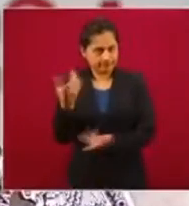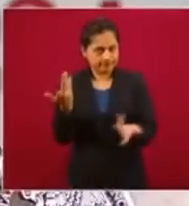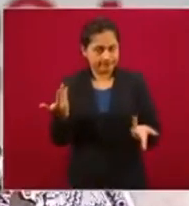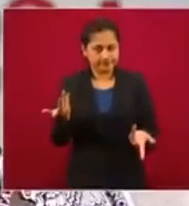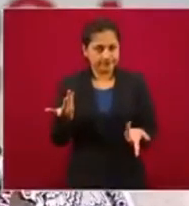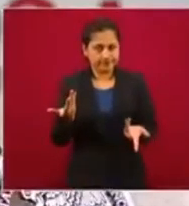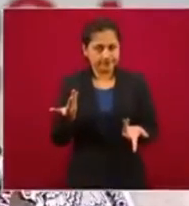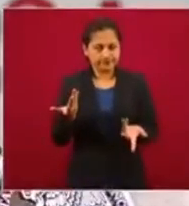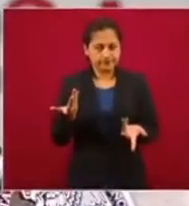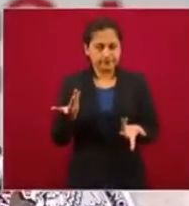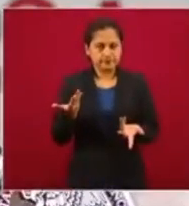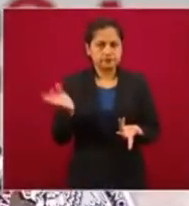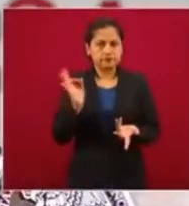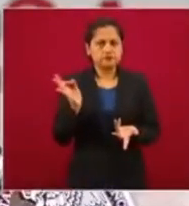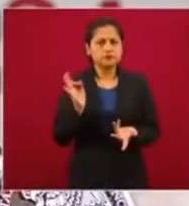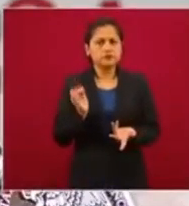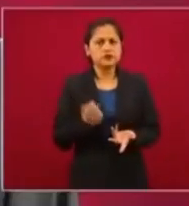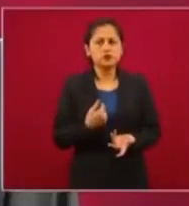de un fraude.